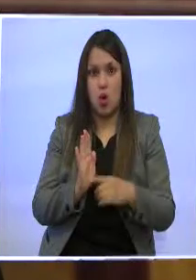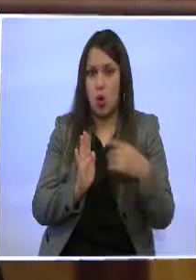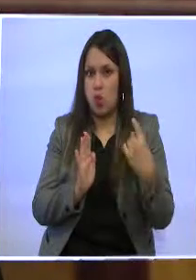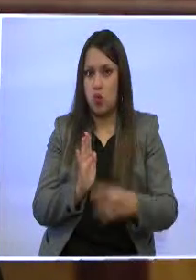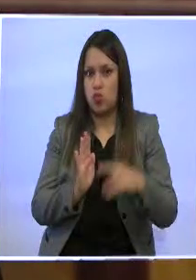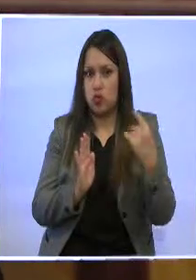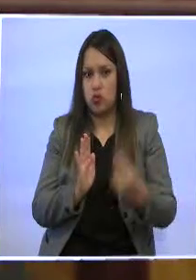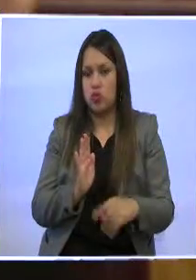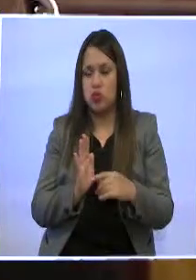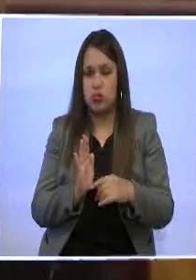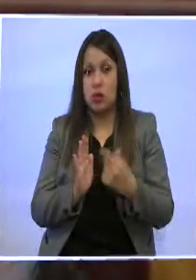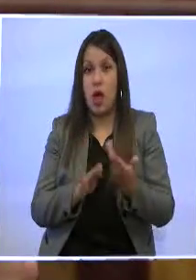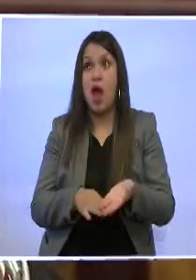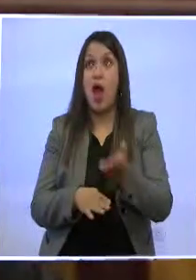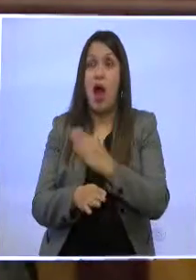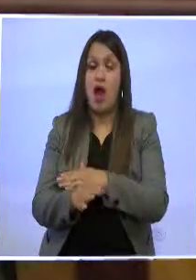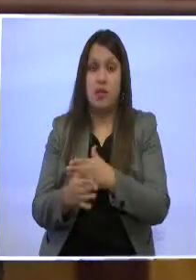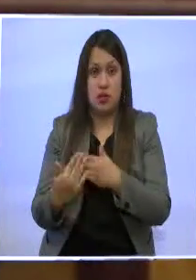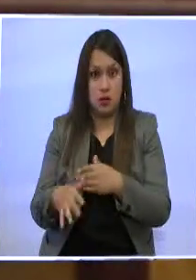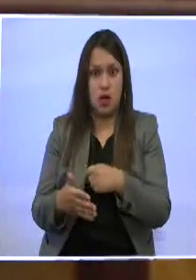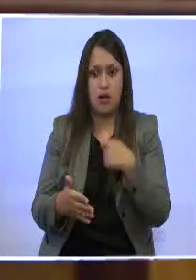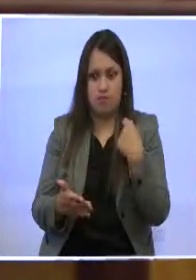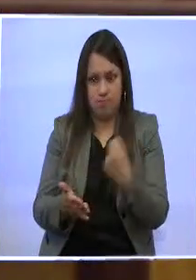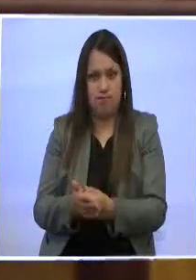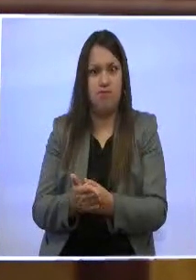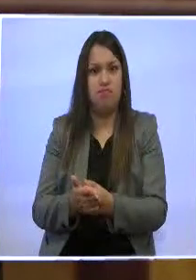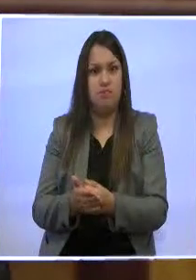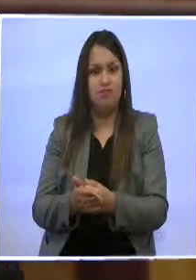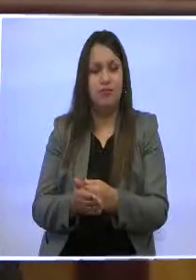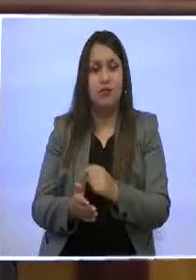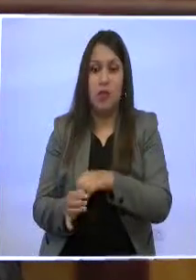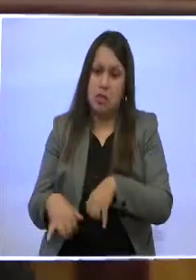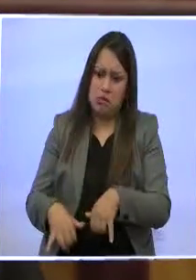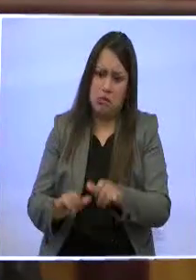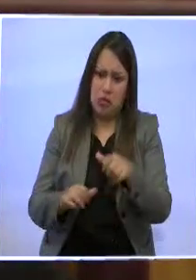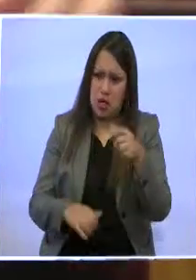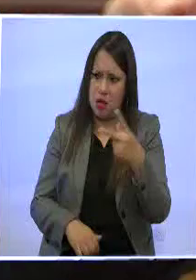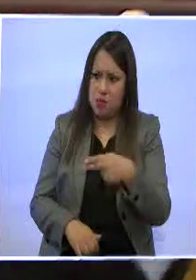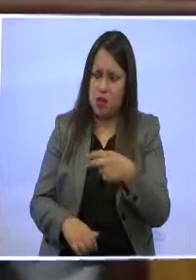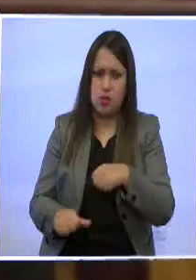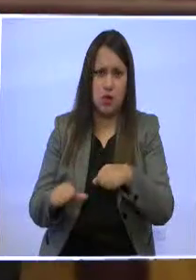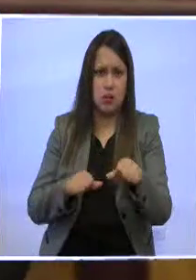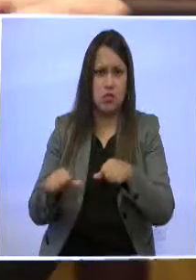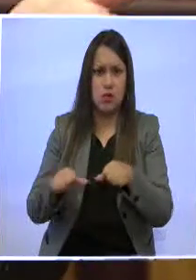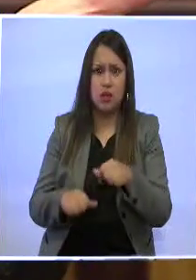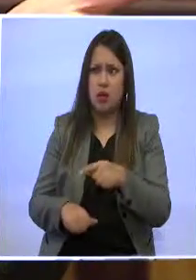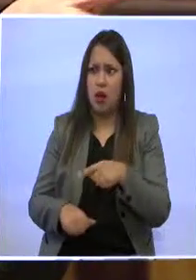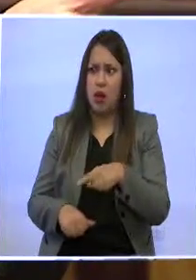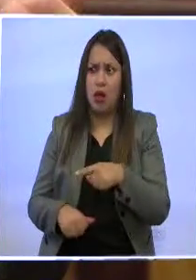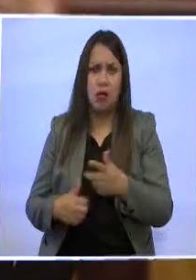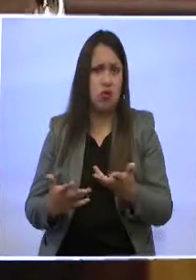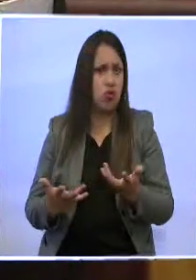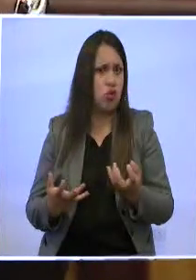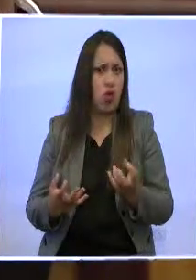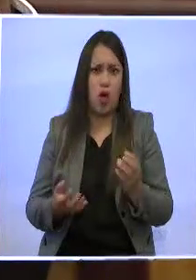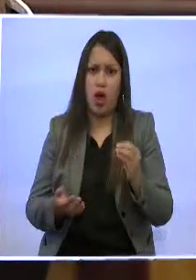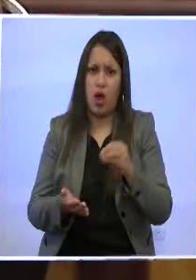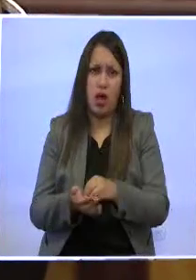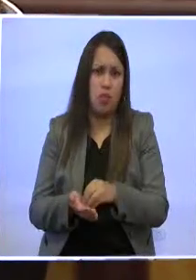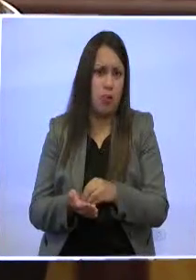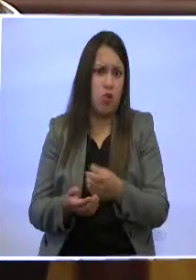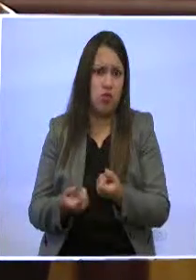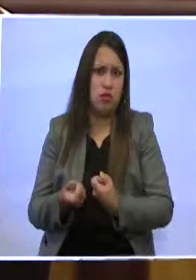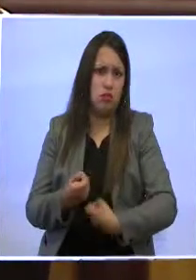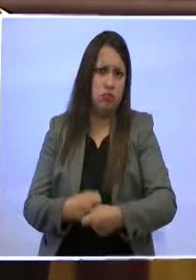en la administración anterior, han continuado en esta administración, y que el alcalde no quiso ponerlas en la mesa de negociación en el